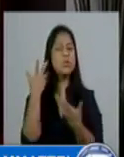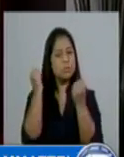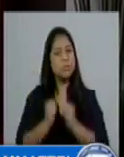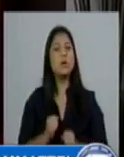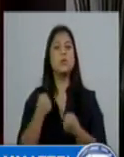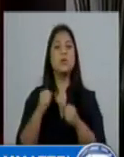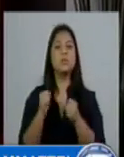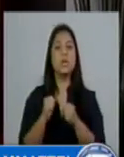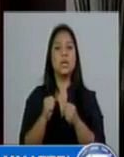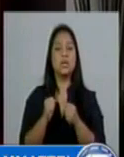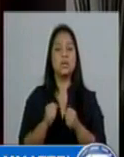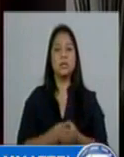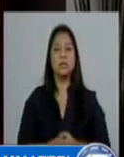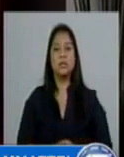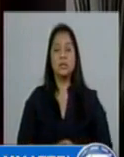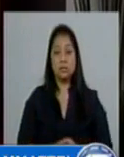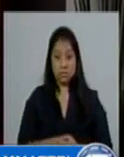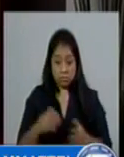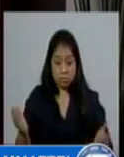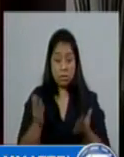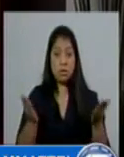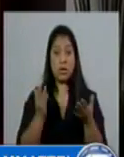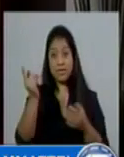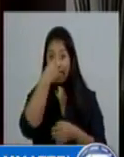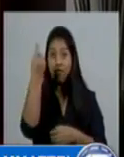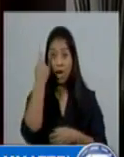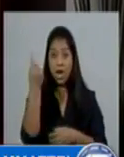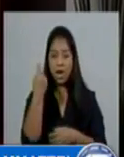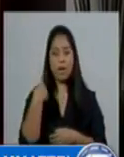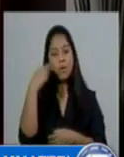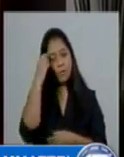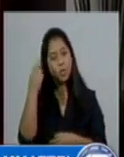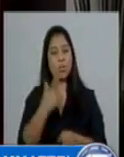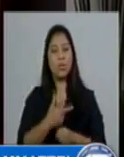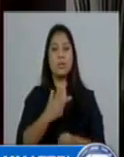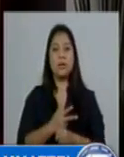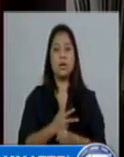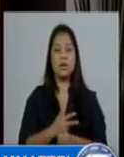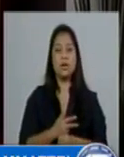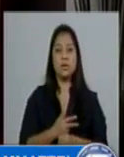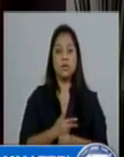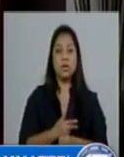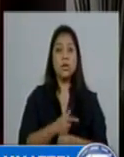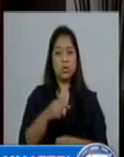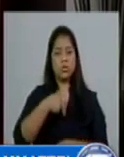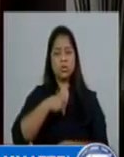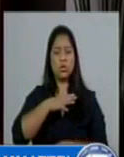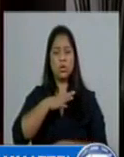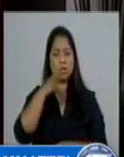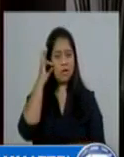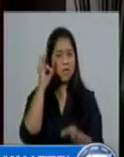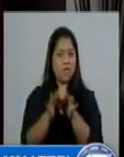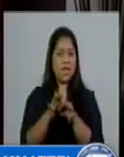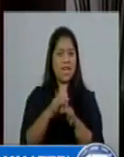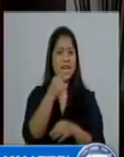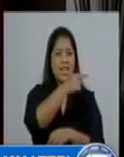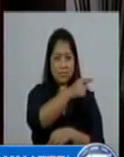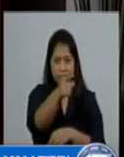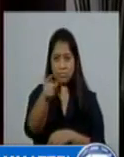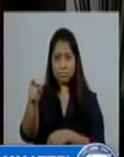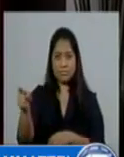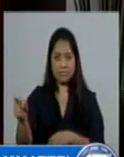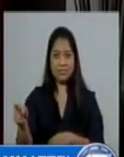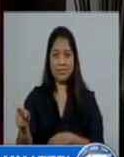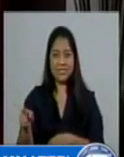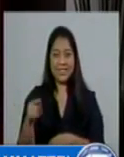qué estamos hechos. Salgamos a trabajar por Guatemala. Yo tengo fe en todos y cada uno de ustedes.